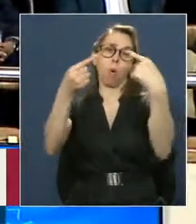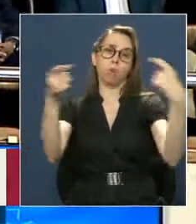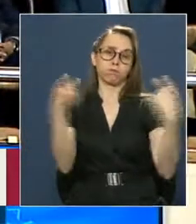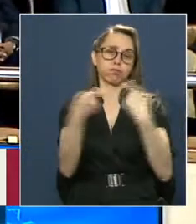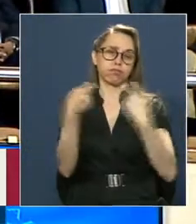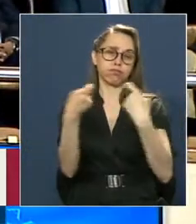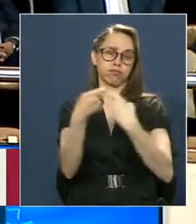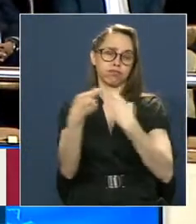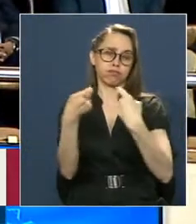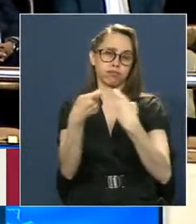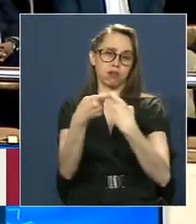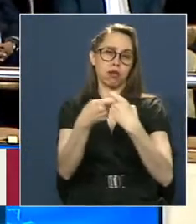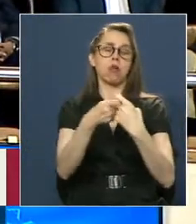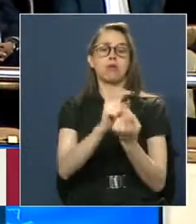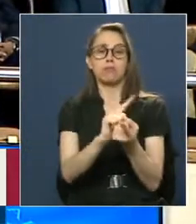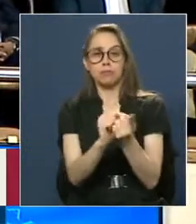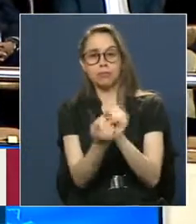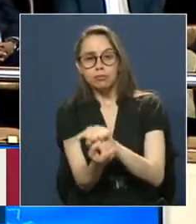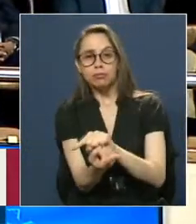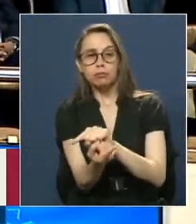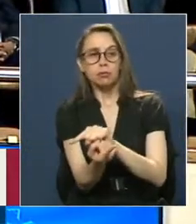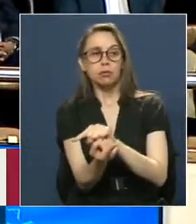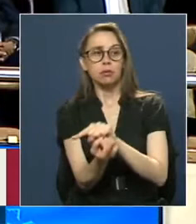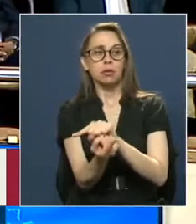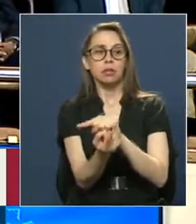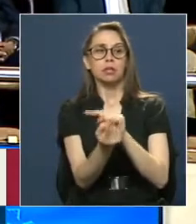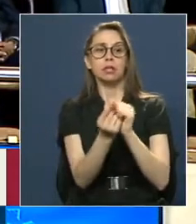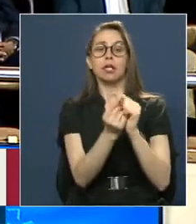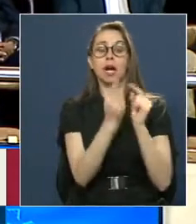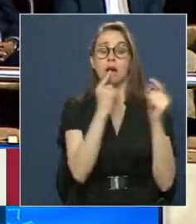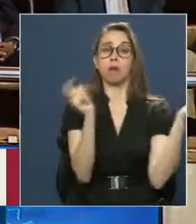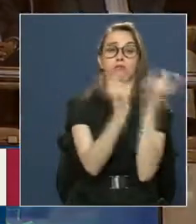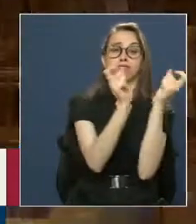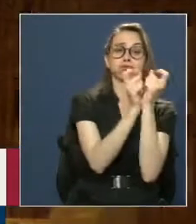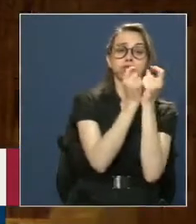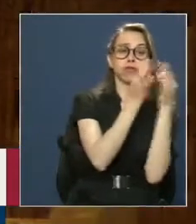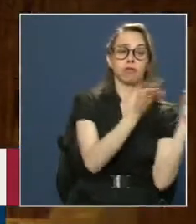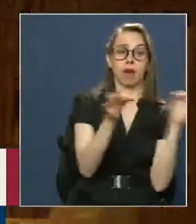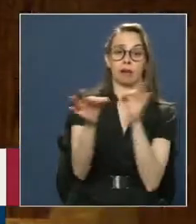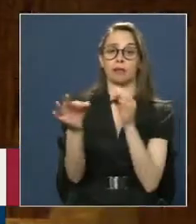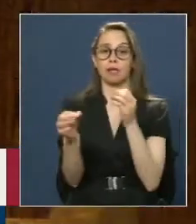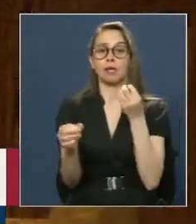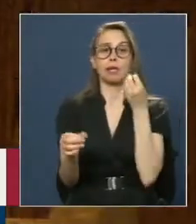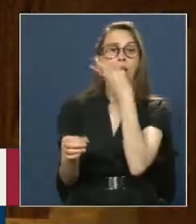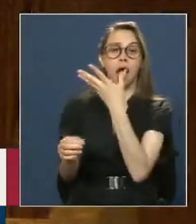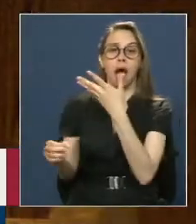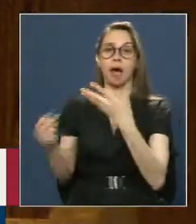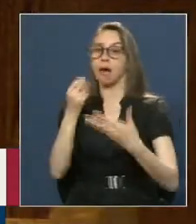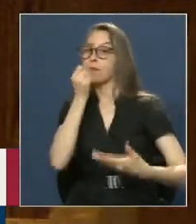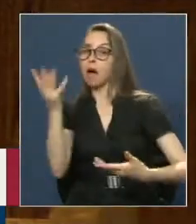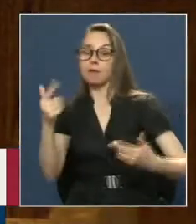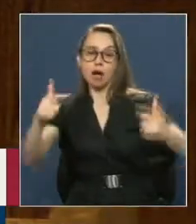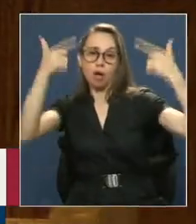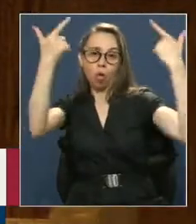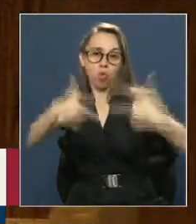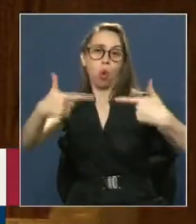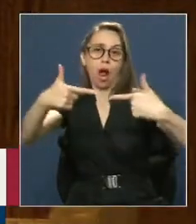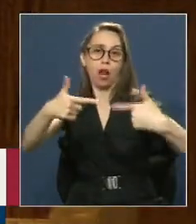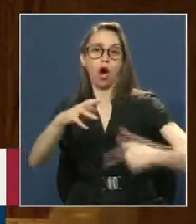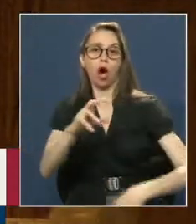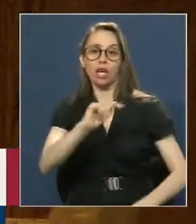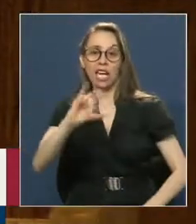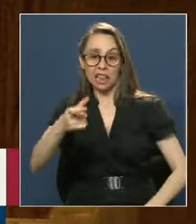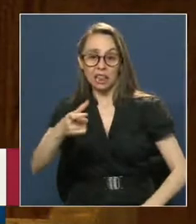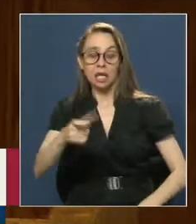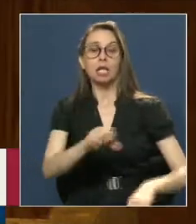Que rápidamente pasó de los argumentos formales A la declaración de duelo por parte de Rettig Y que fue